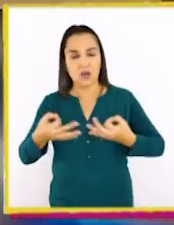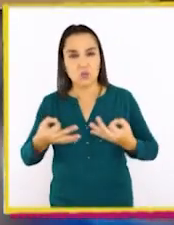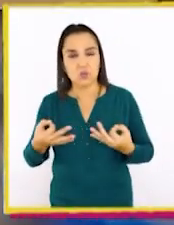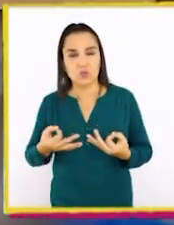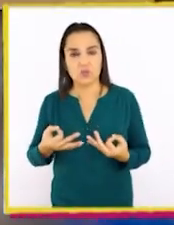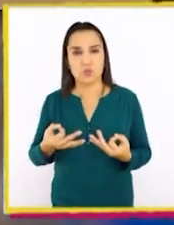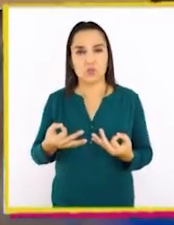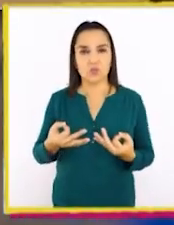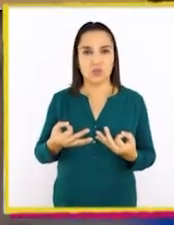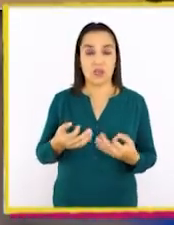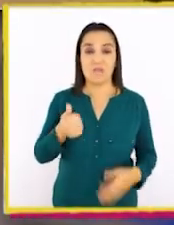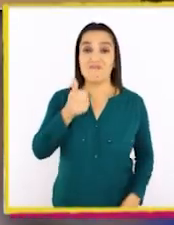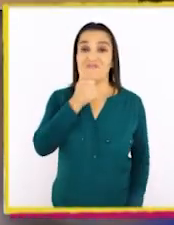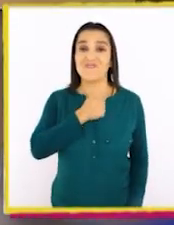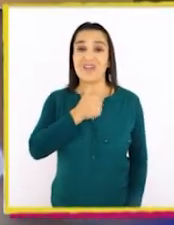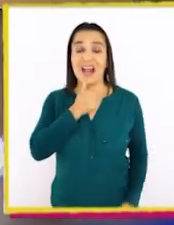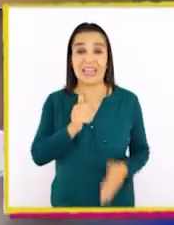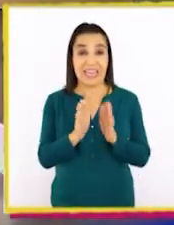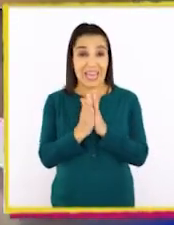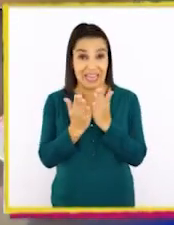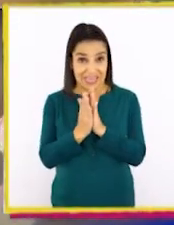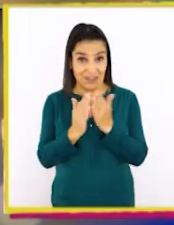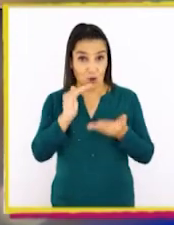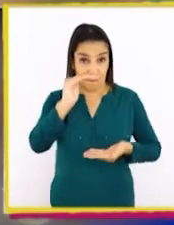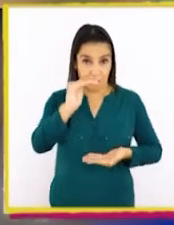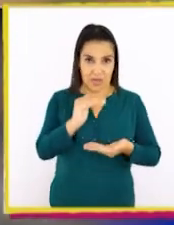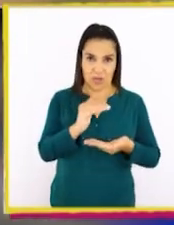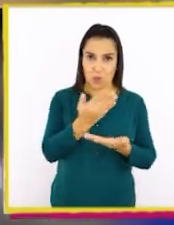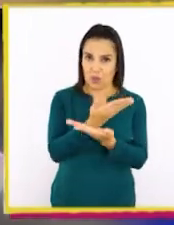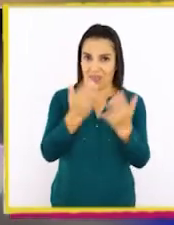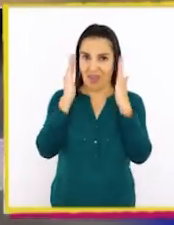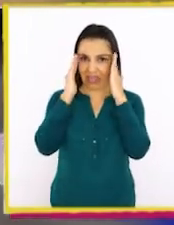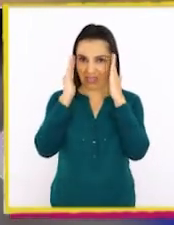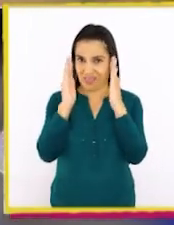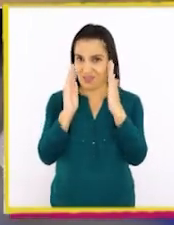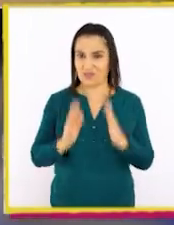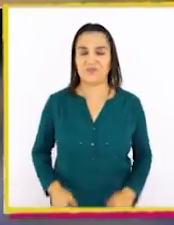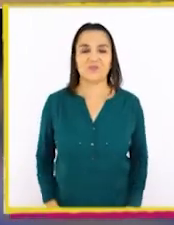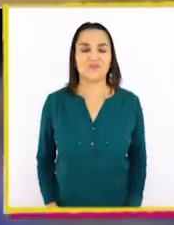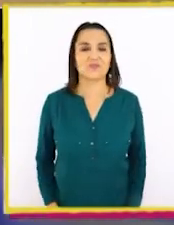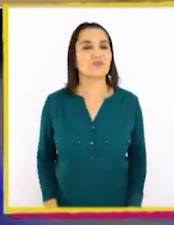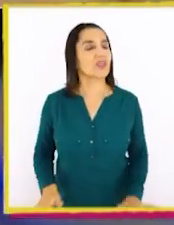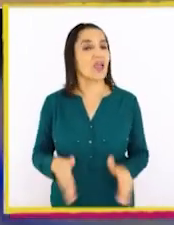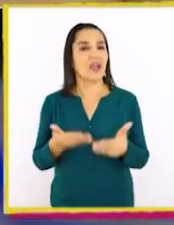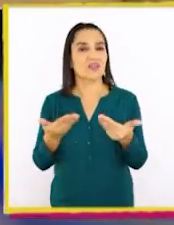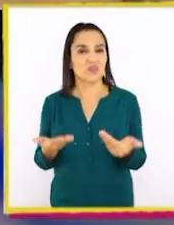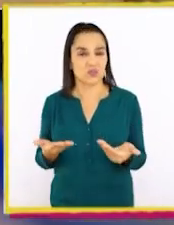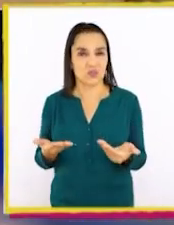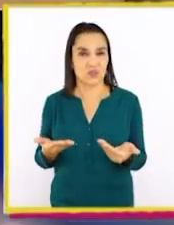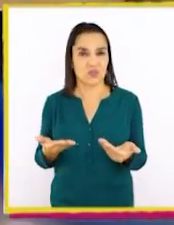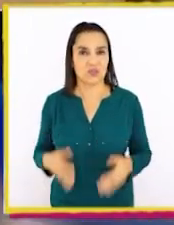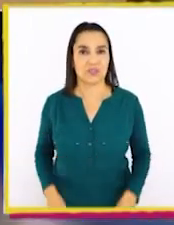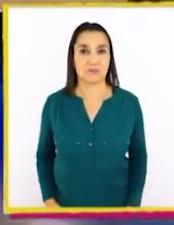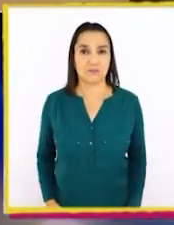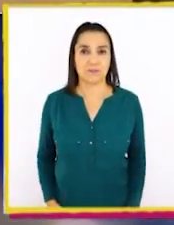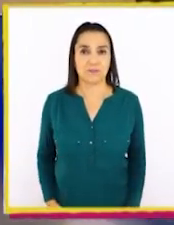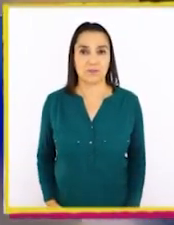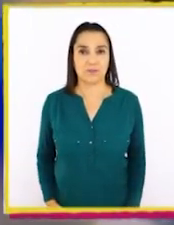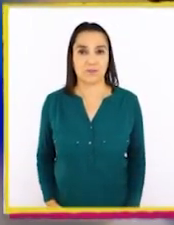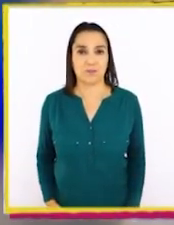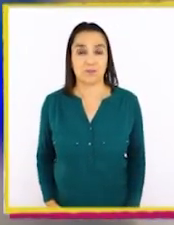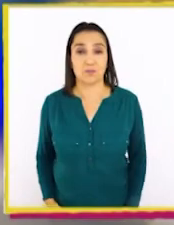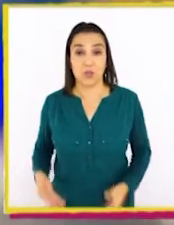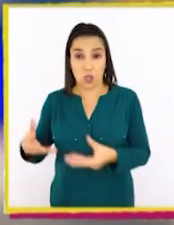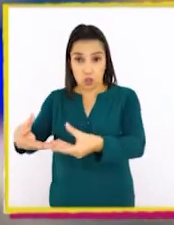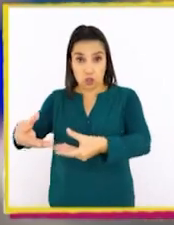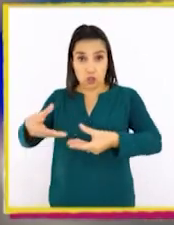razón! ¡Nos faltan los pequeños! ¡Qué atentos! Entonces, los tomo